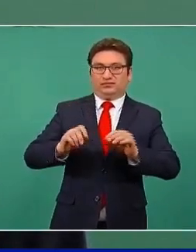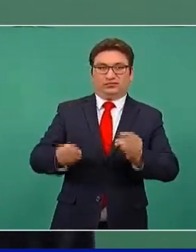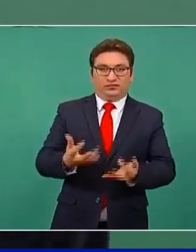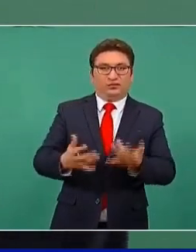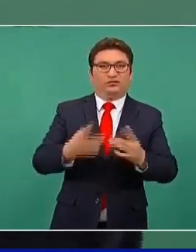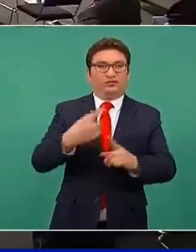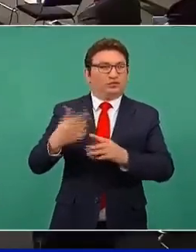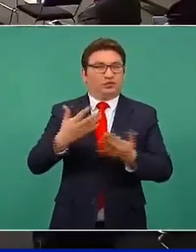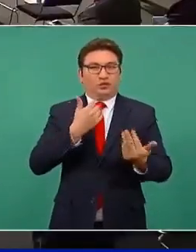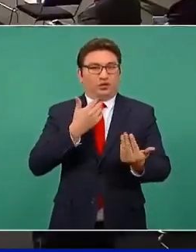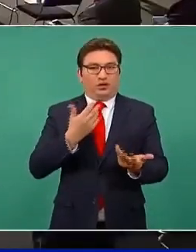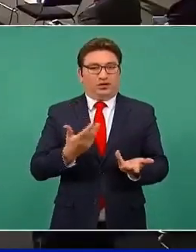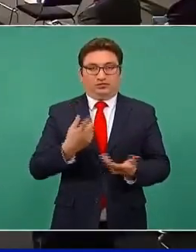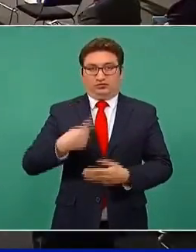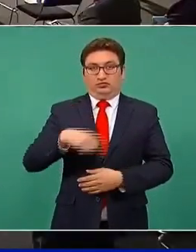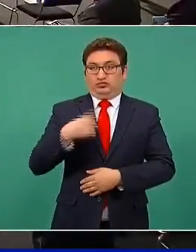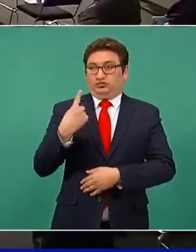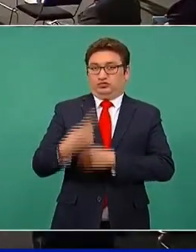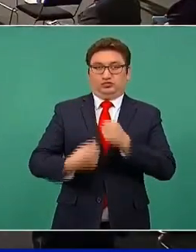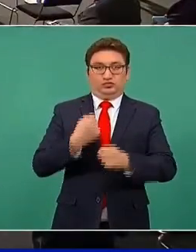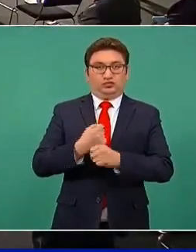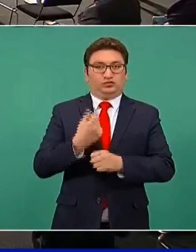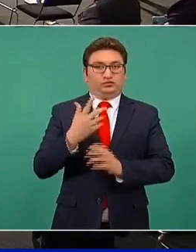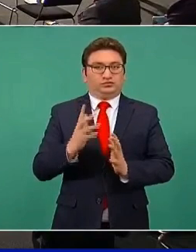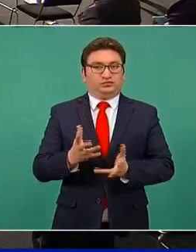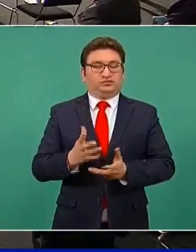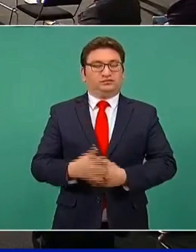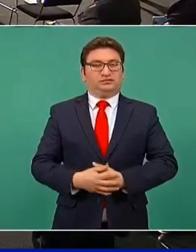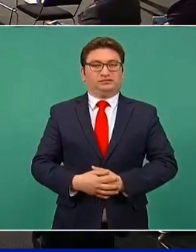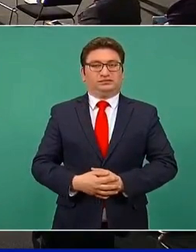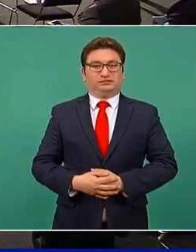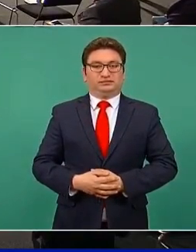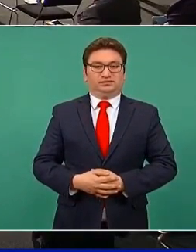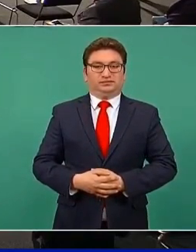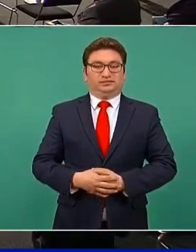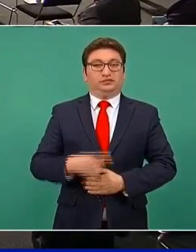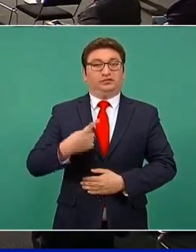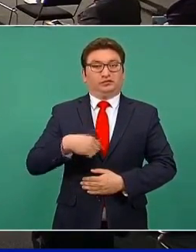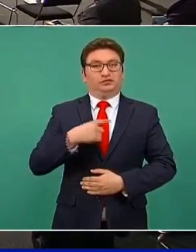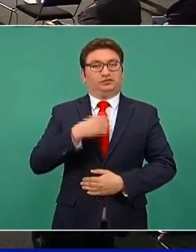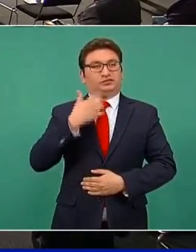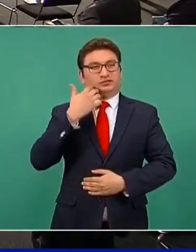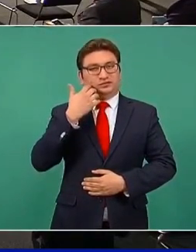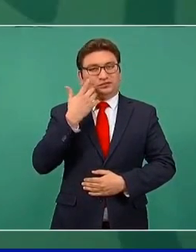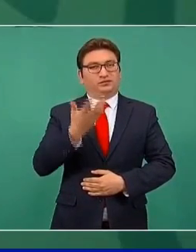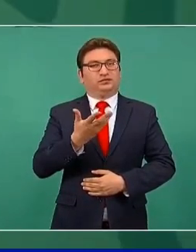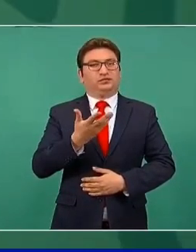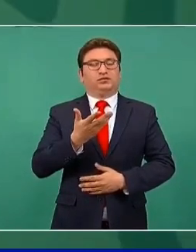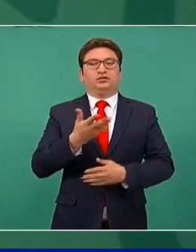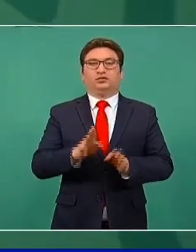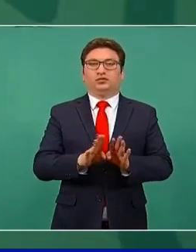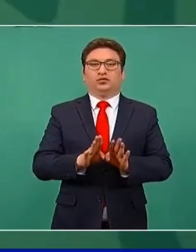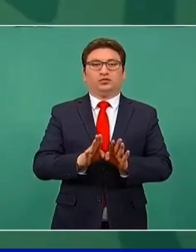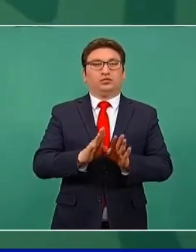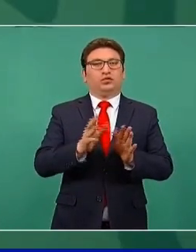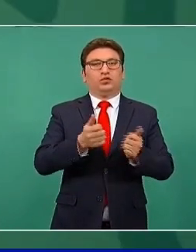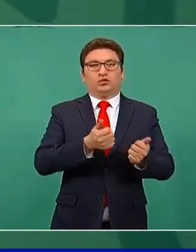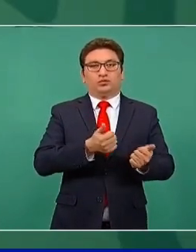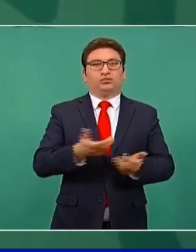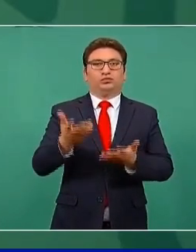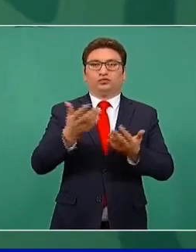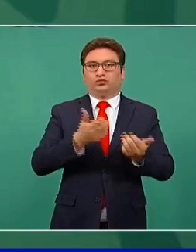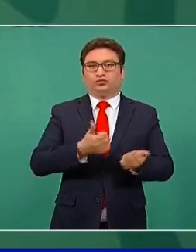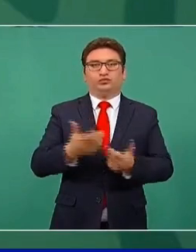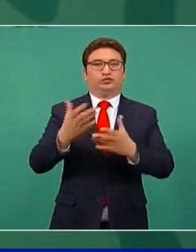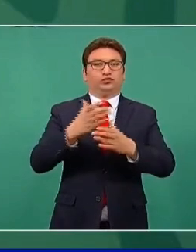Nosotros llevamos un año queriendo entregar todos los